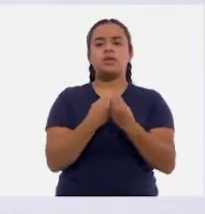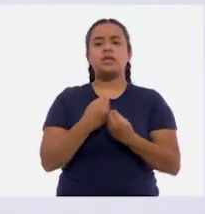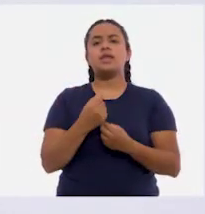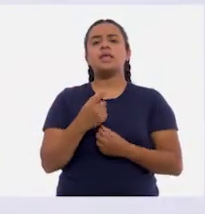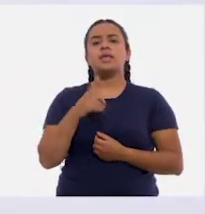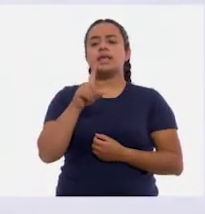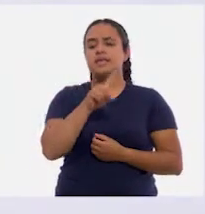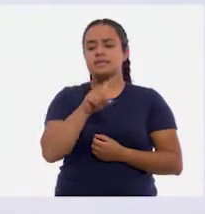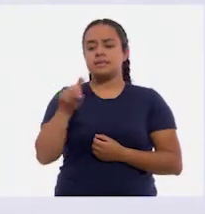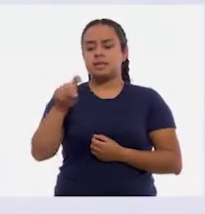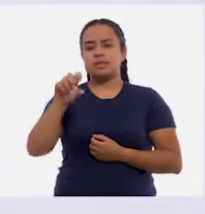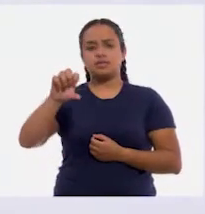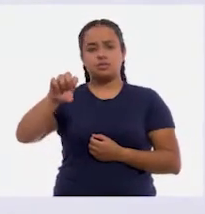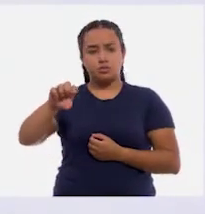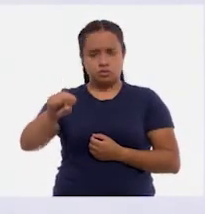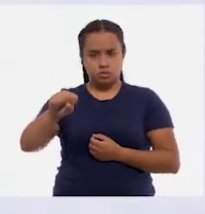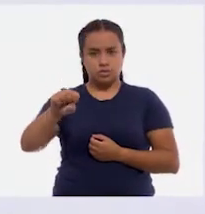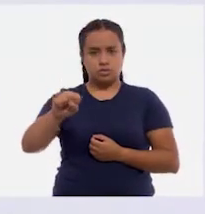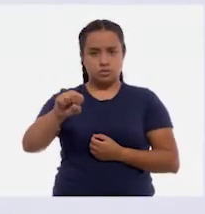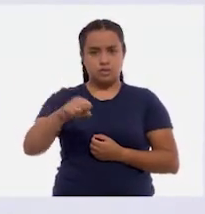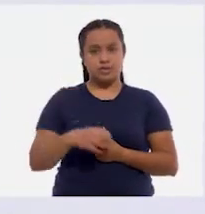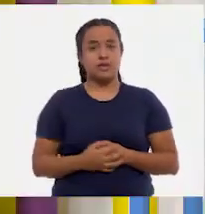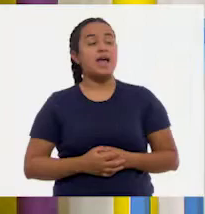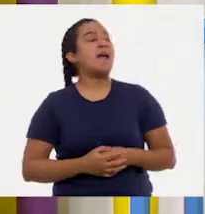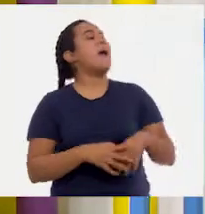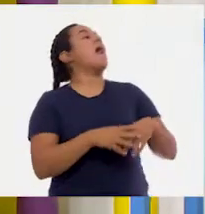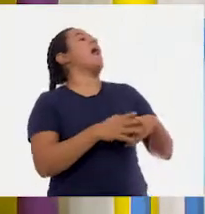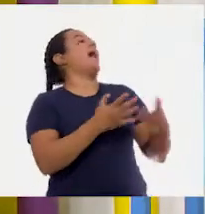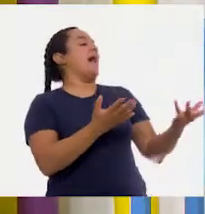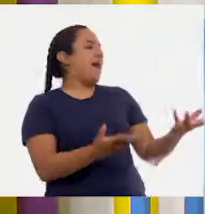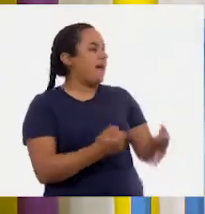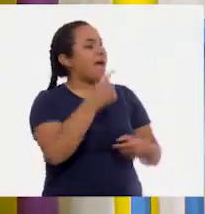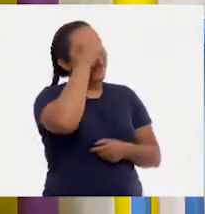Y es el número que tengo aquí. ¡Ay, qué fácil!